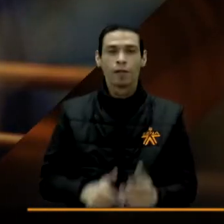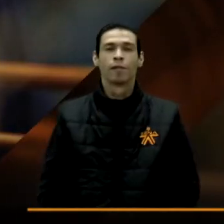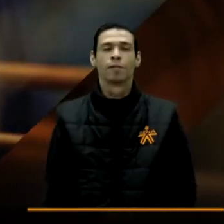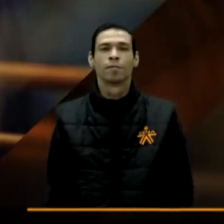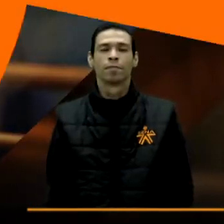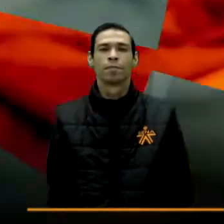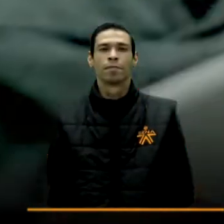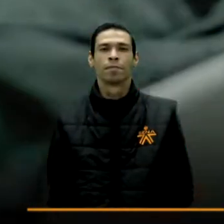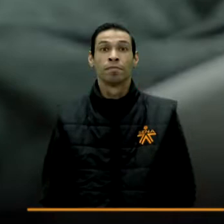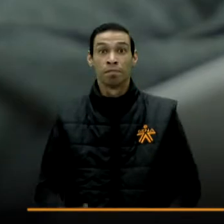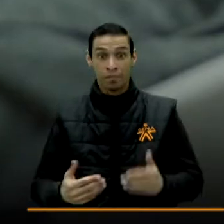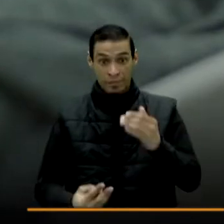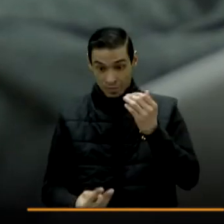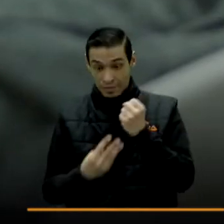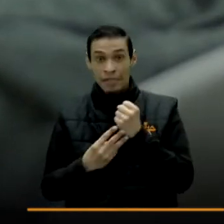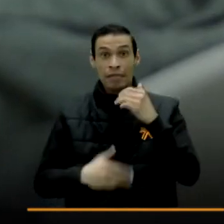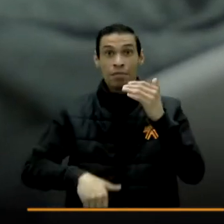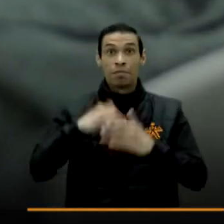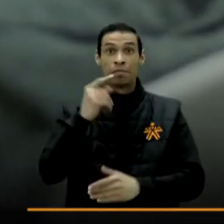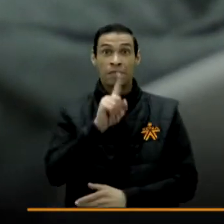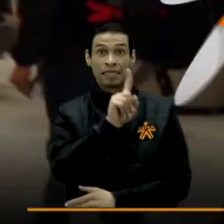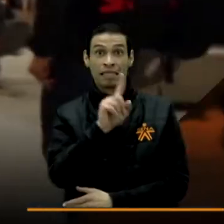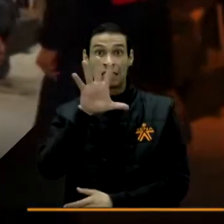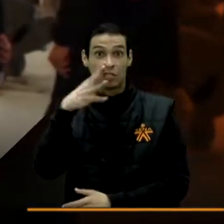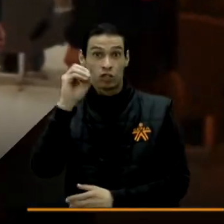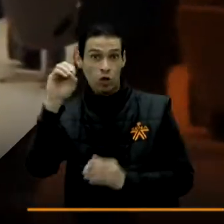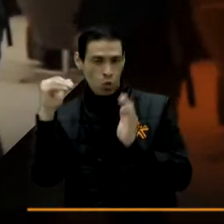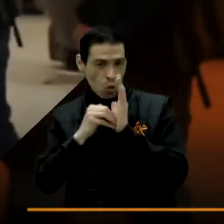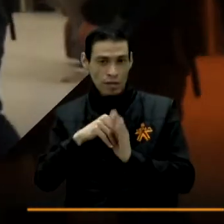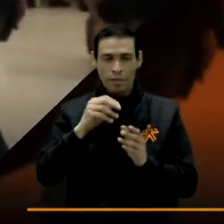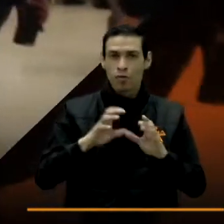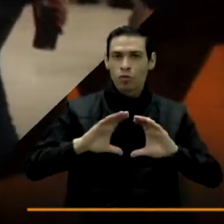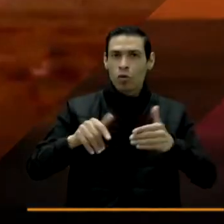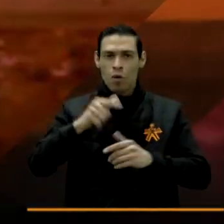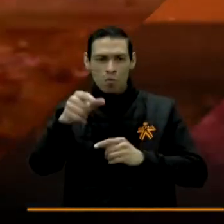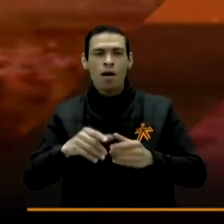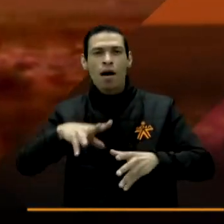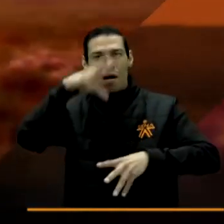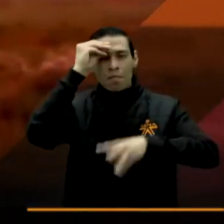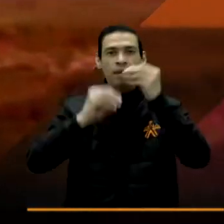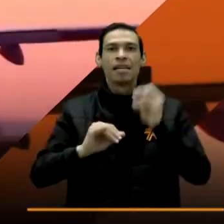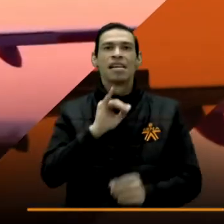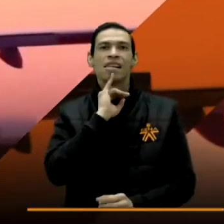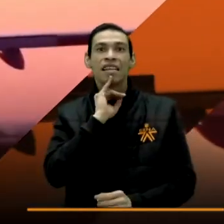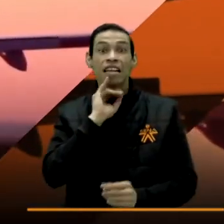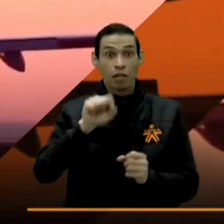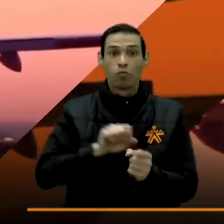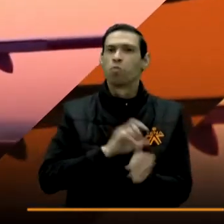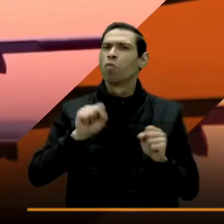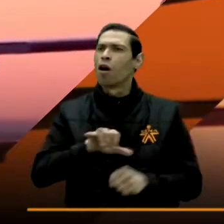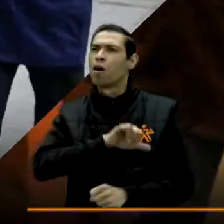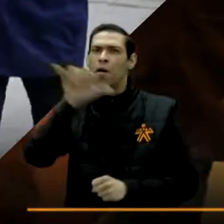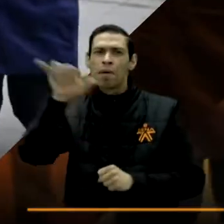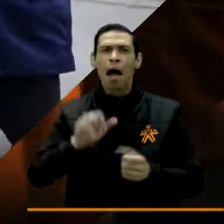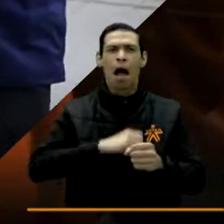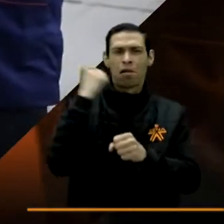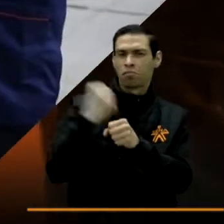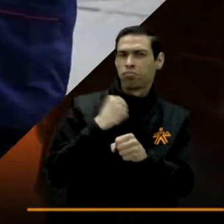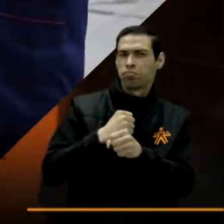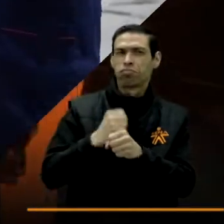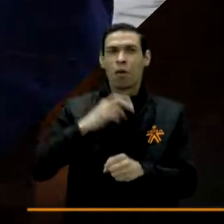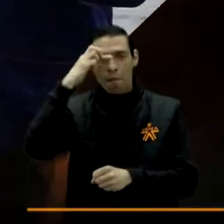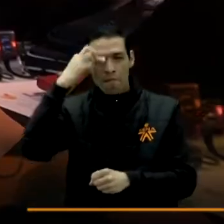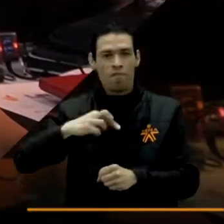y soldadura. El SENA abre 250 mil cupos para estudiar inglés, con un segundo idioma podrás viajar, estudiar y garantizar un futuro